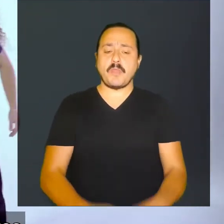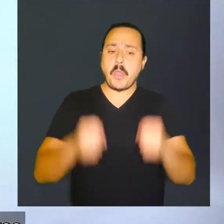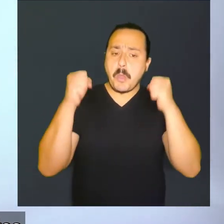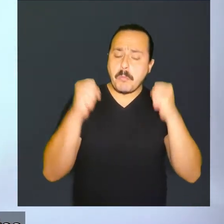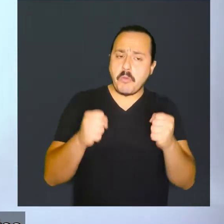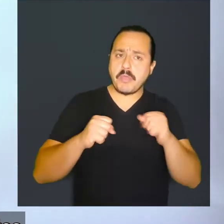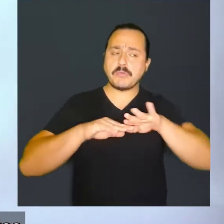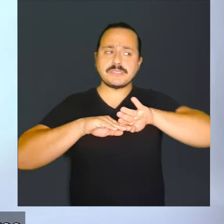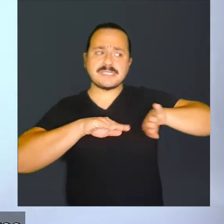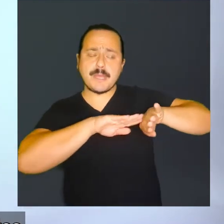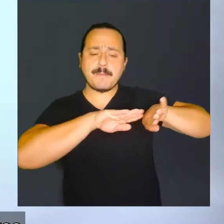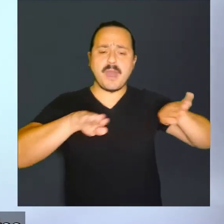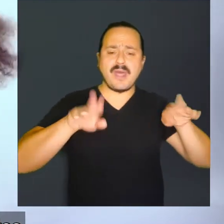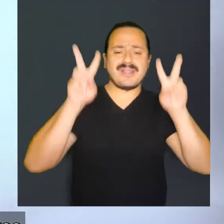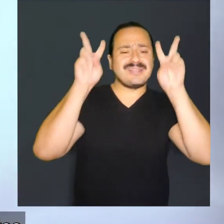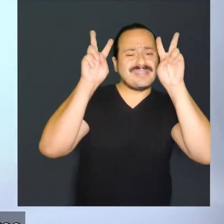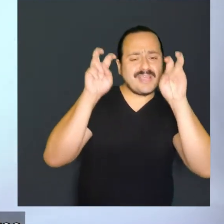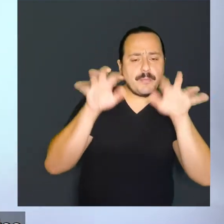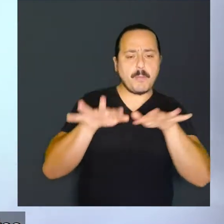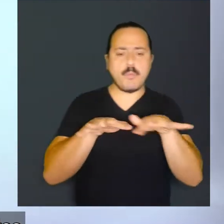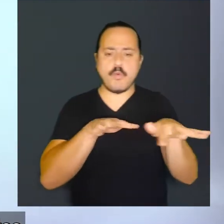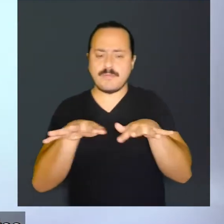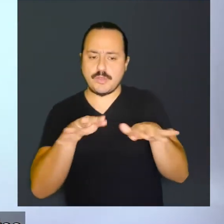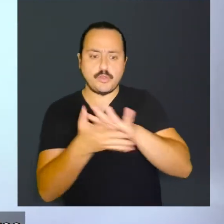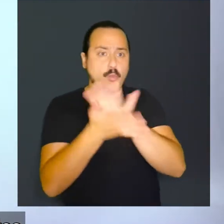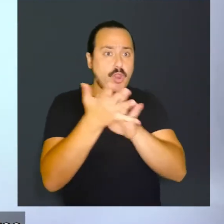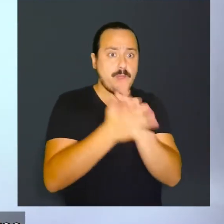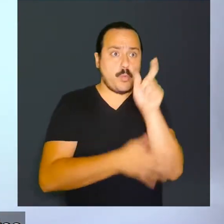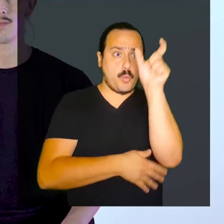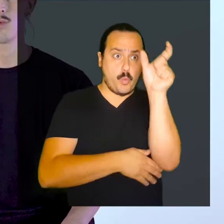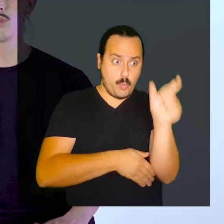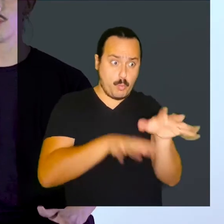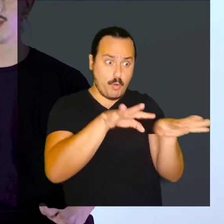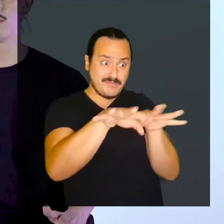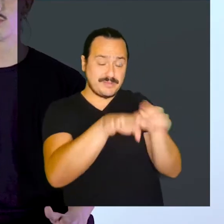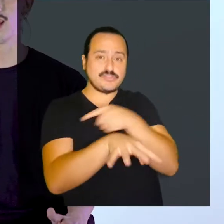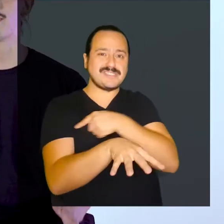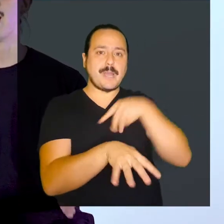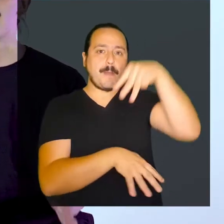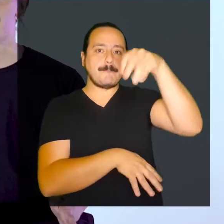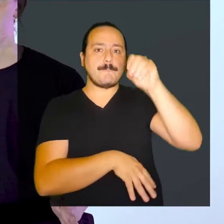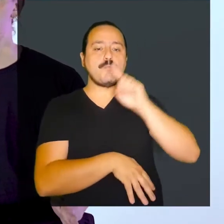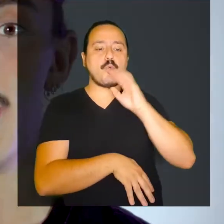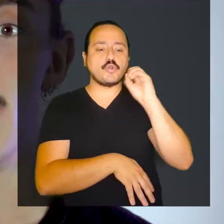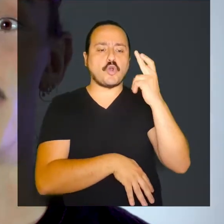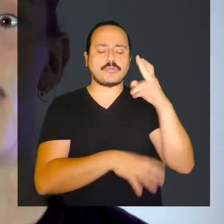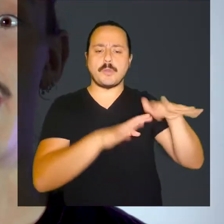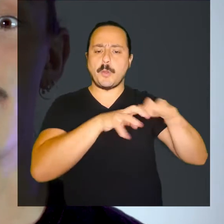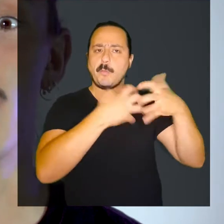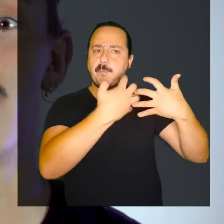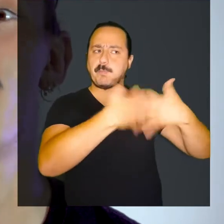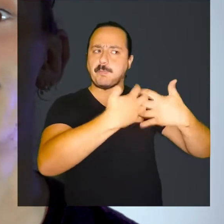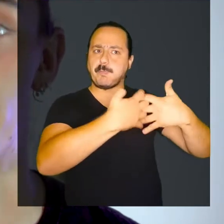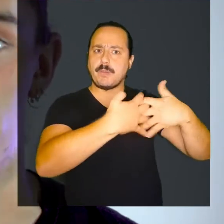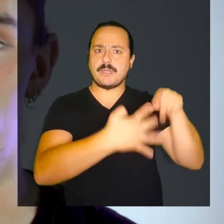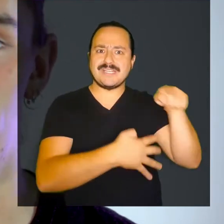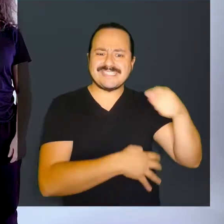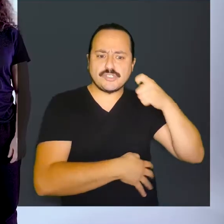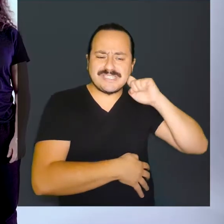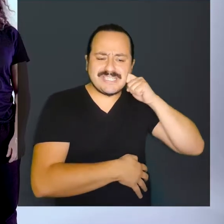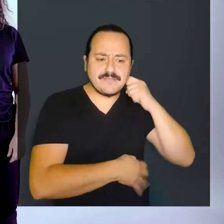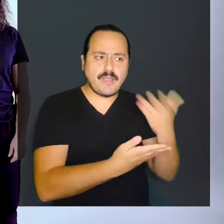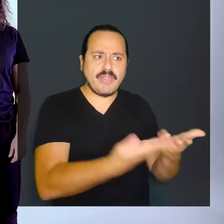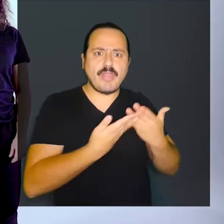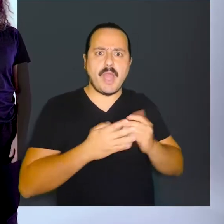Podemos clasificar a los movimientos según su naturaleza u origen Uno de ellos es este Lo llamaremos motor